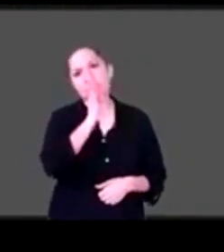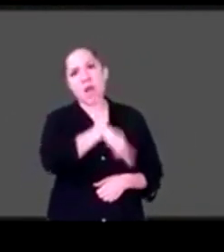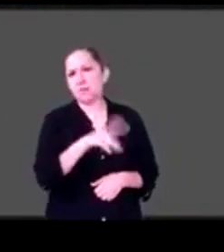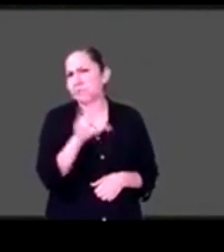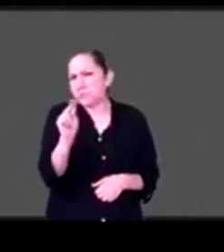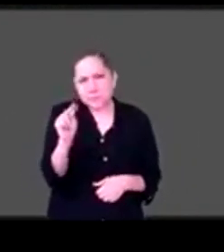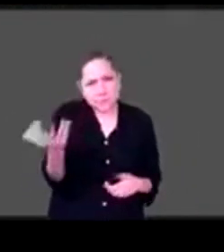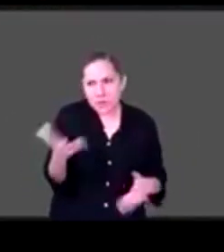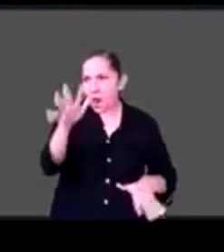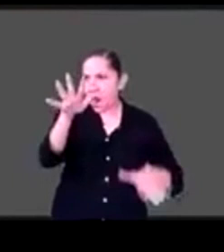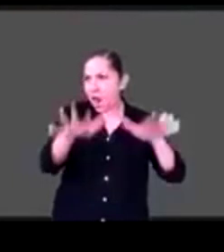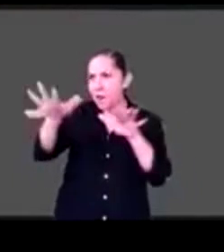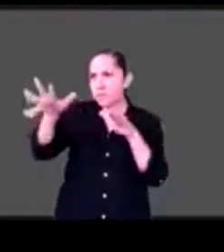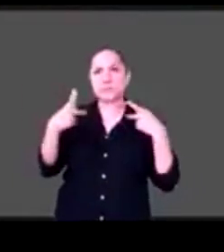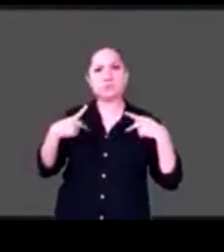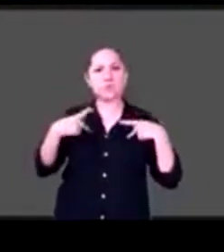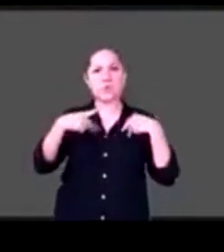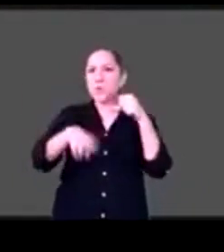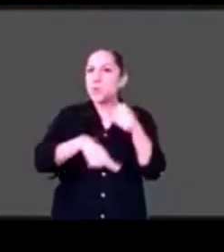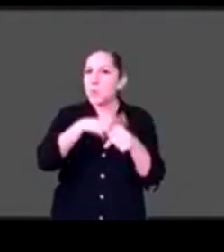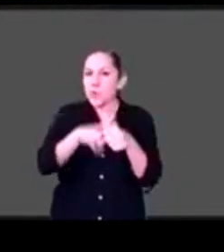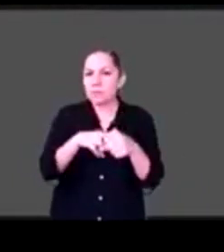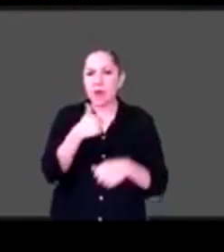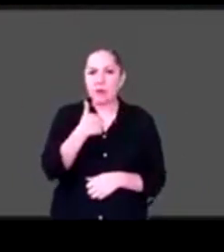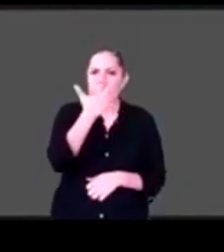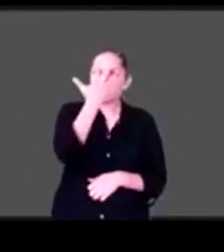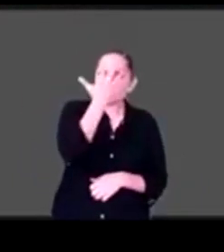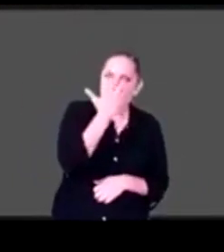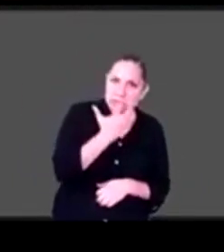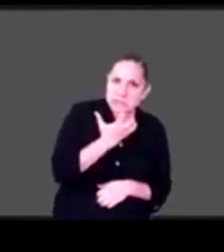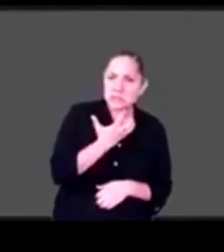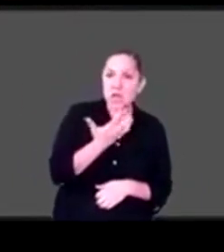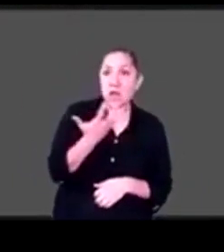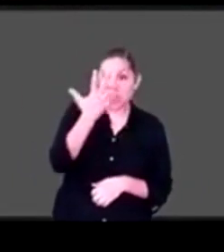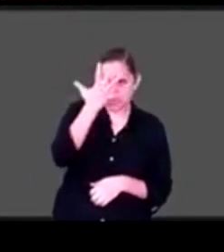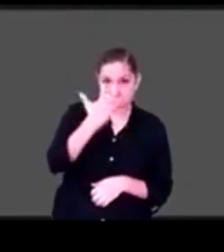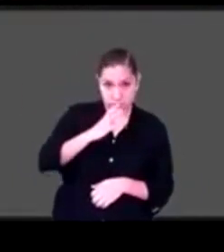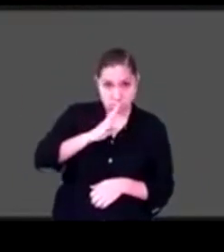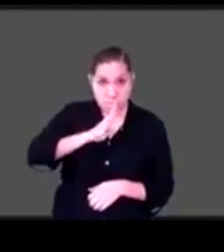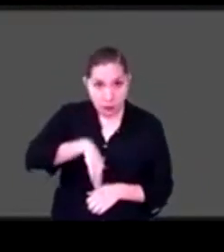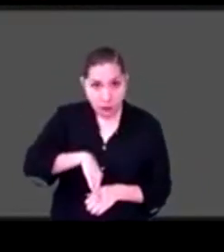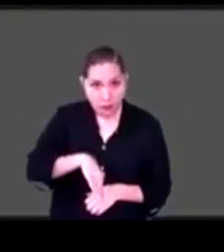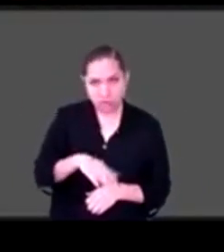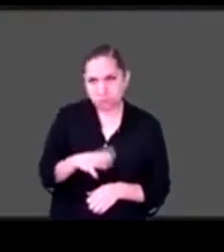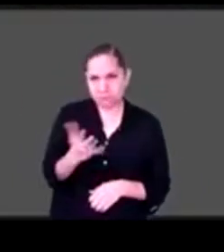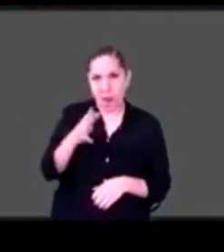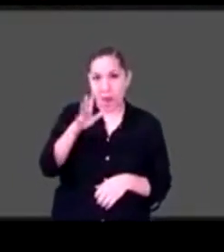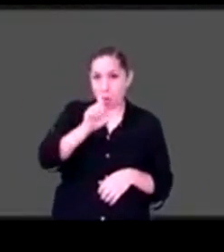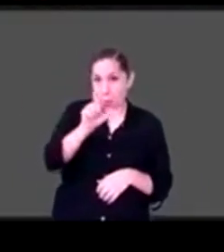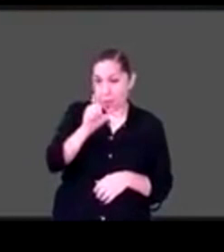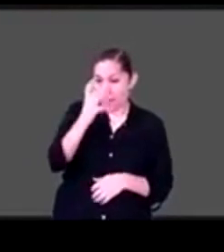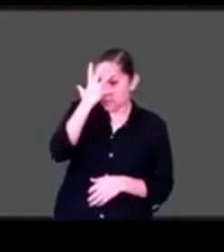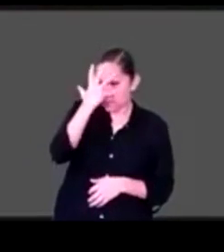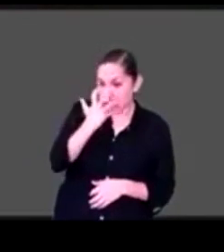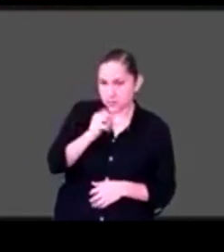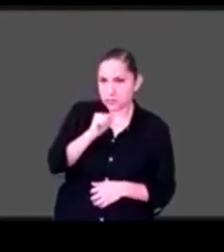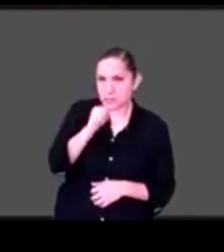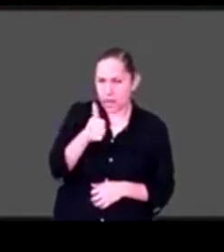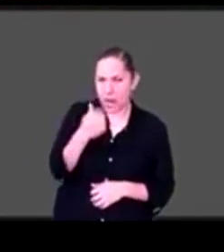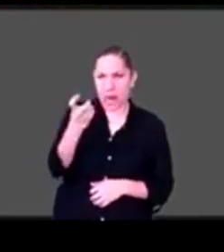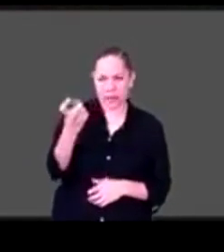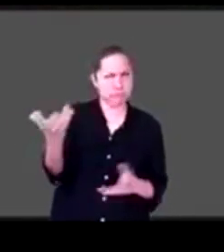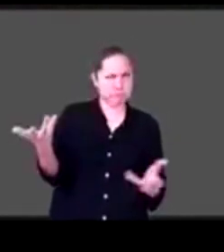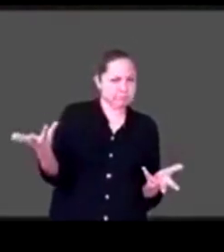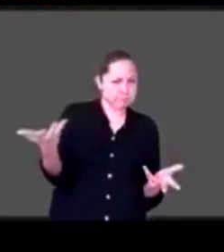triste a veces. Lo raro sería no estar triste y creo que por ahí va esta parte que además